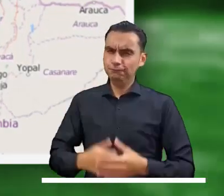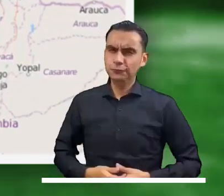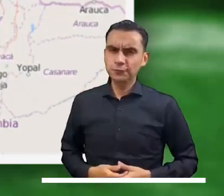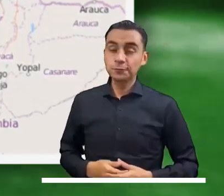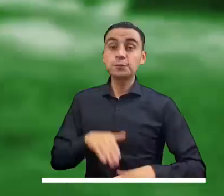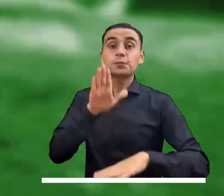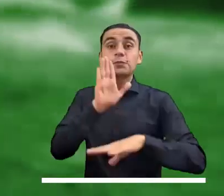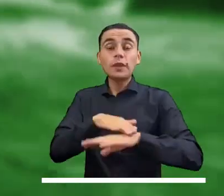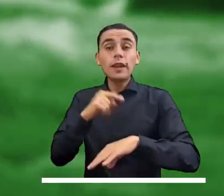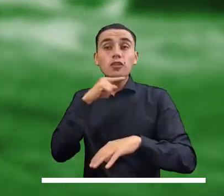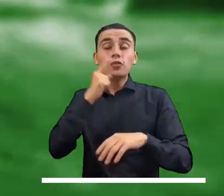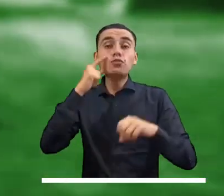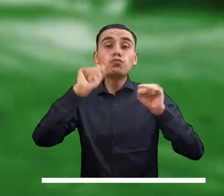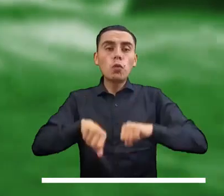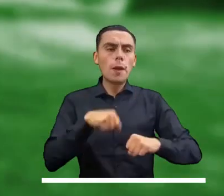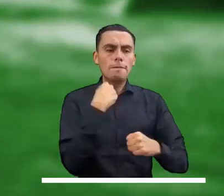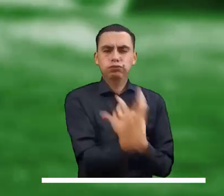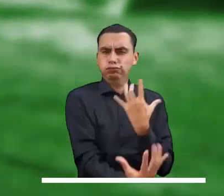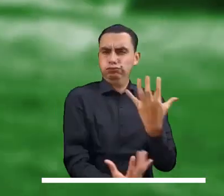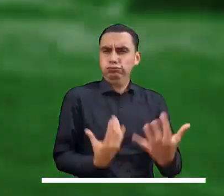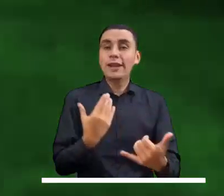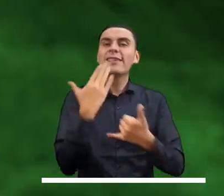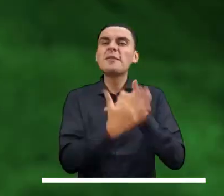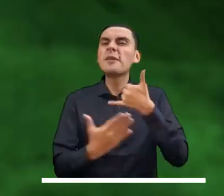corregimiento de Patillal, en Valledupar.